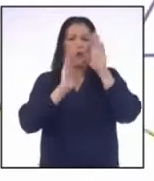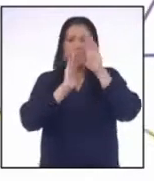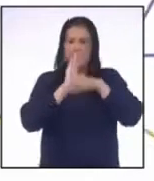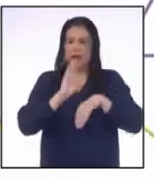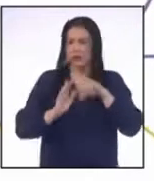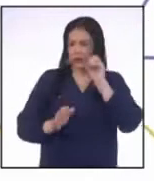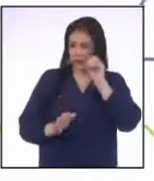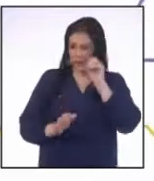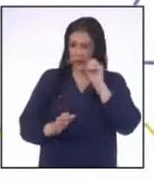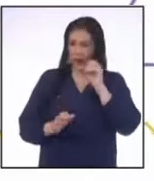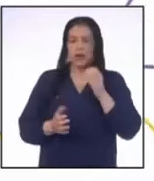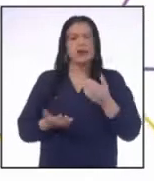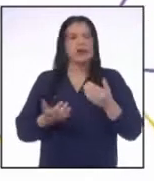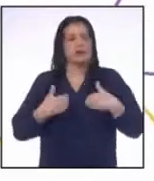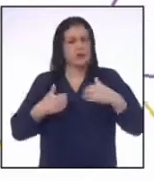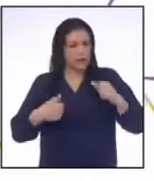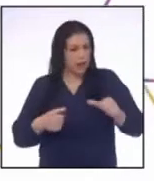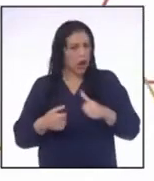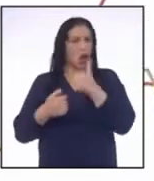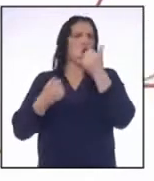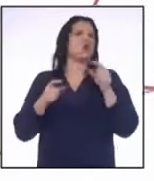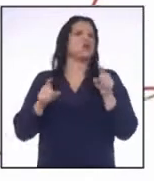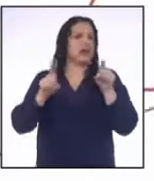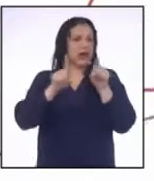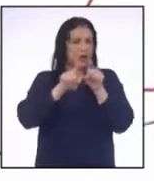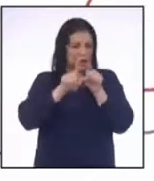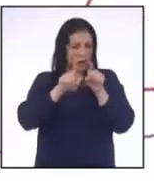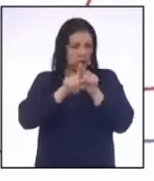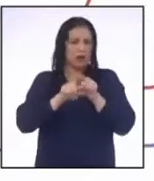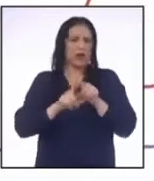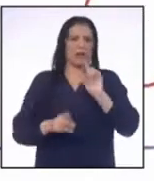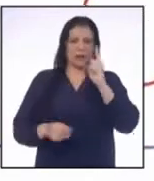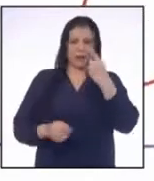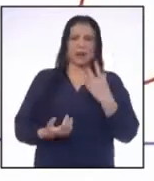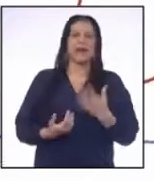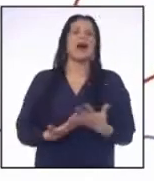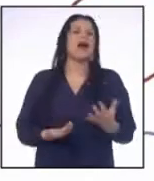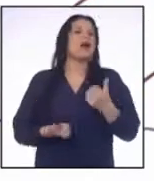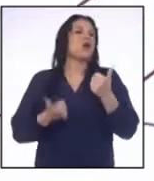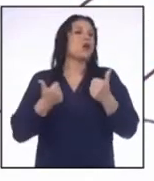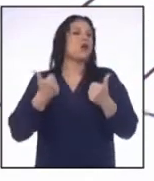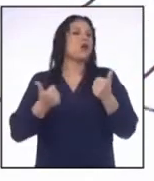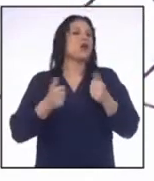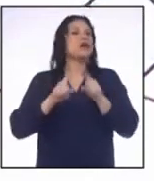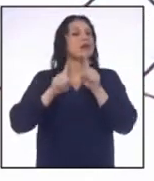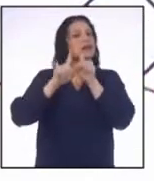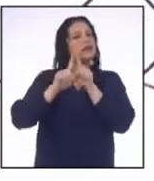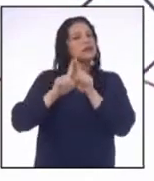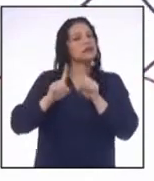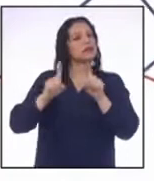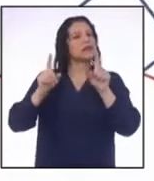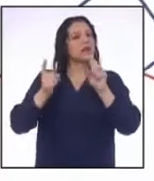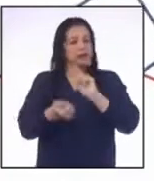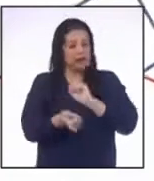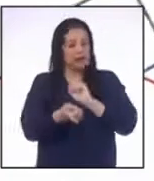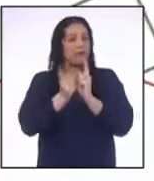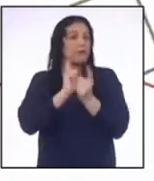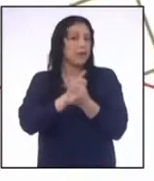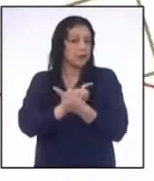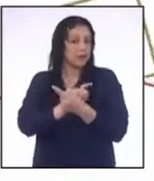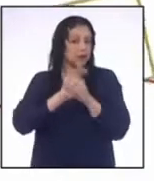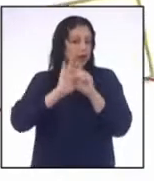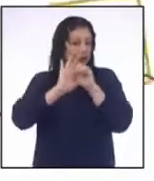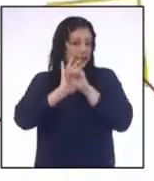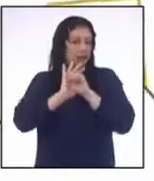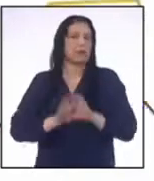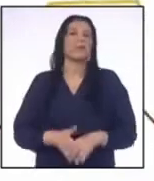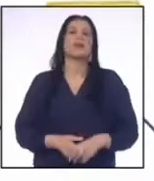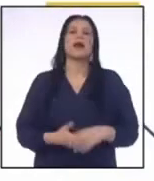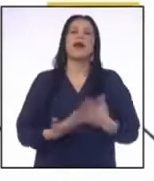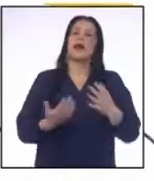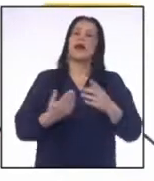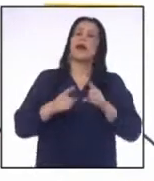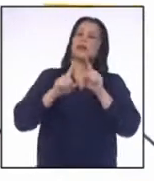Se obtiene otra inequación equivalente a la dada Con el sentido de la desigualdad cambiado Dada la desigualdad A